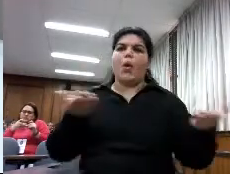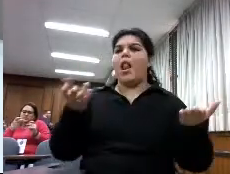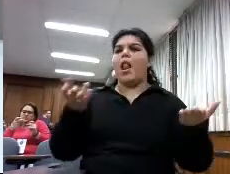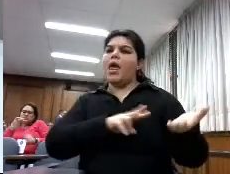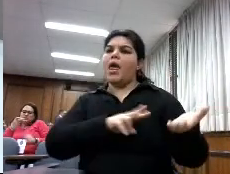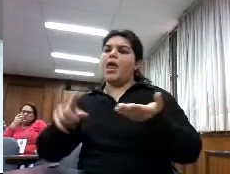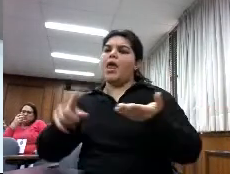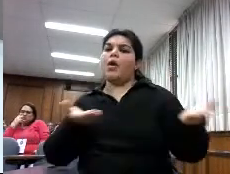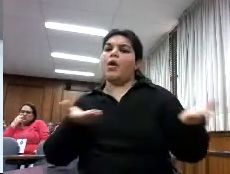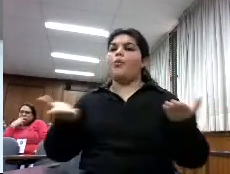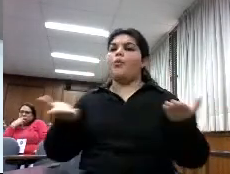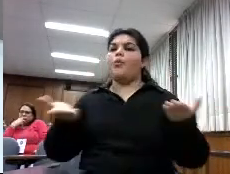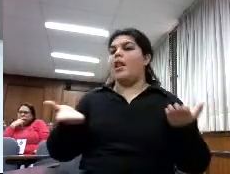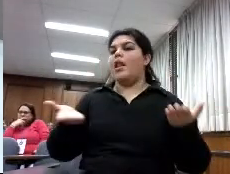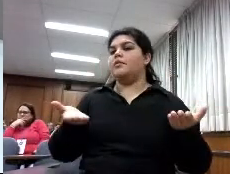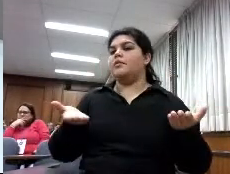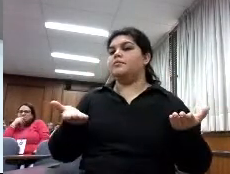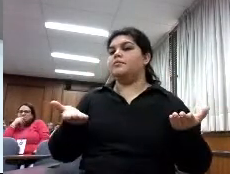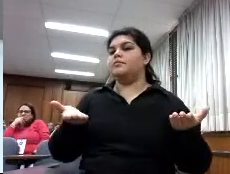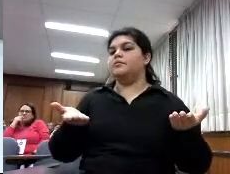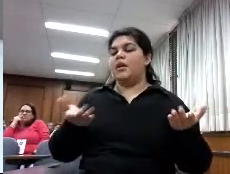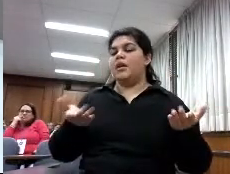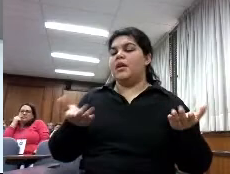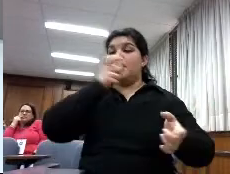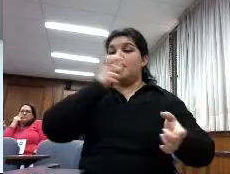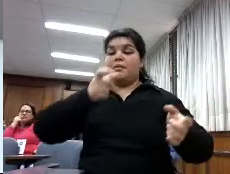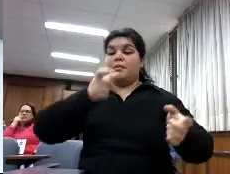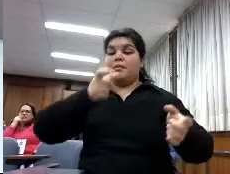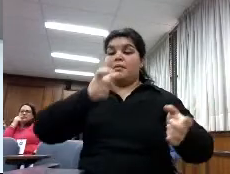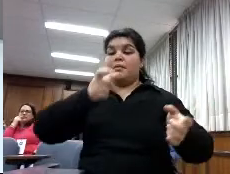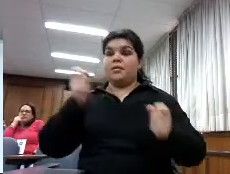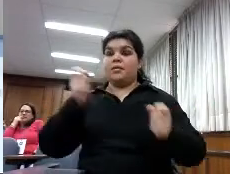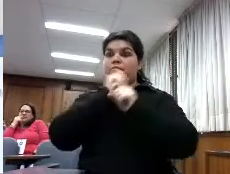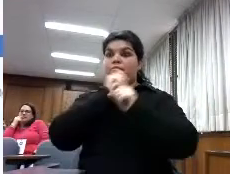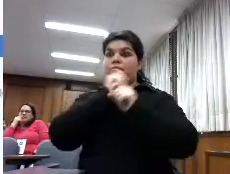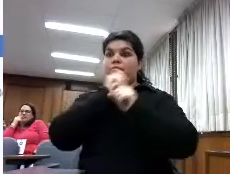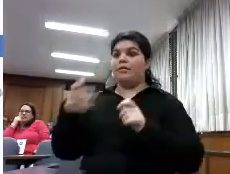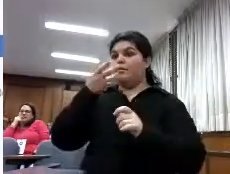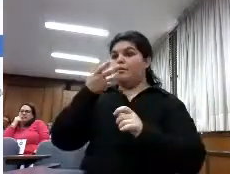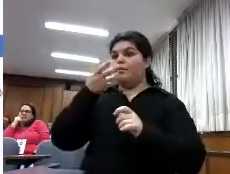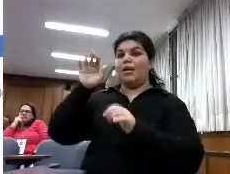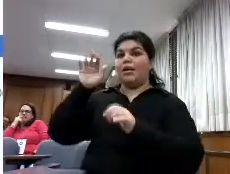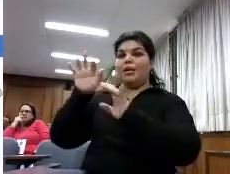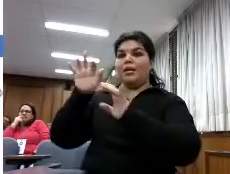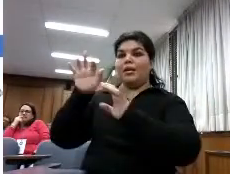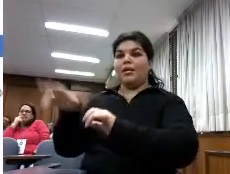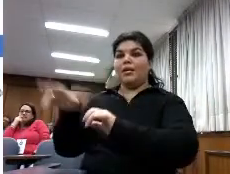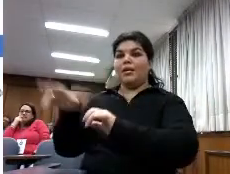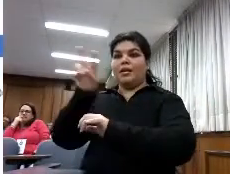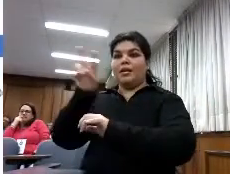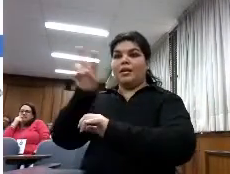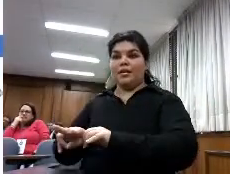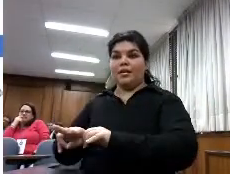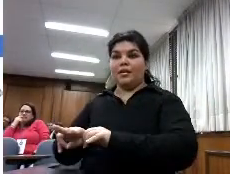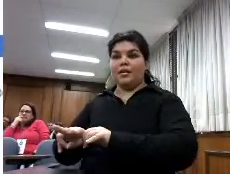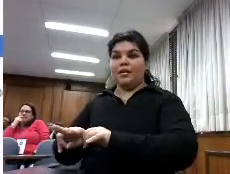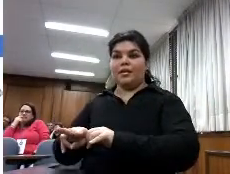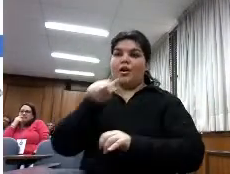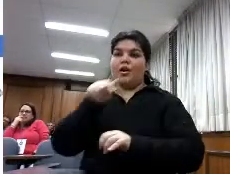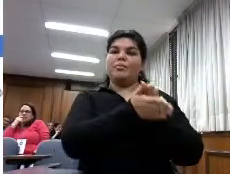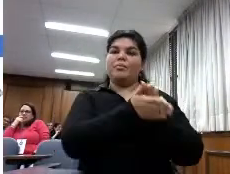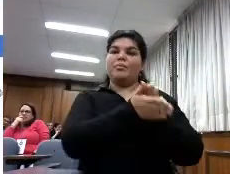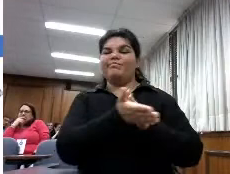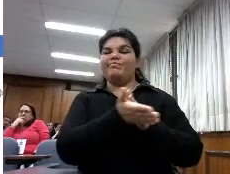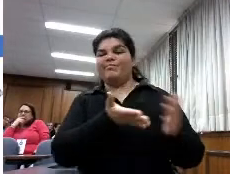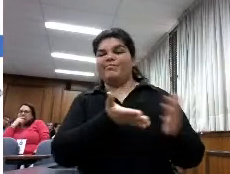que prefieren generalmente un libro digital a un libro impreso cuando tienen la posibilidad imaginaros